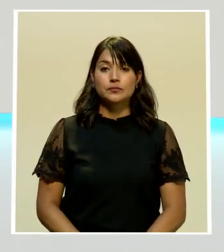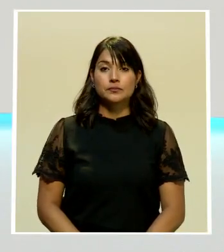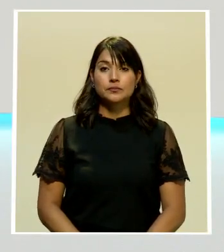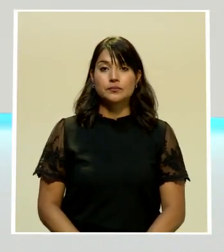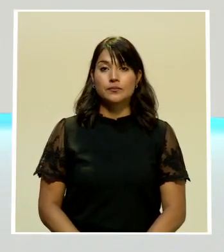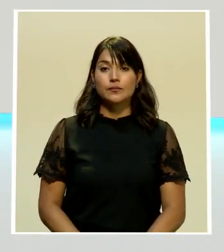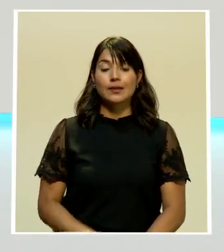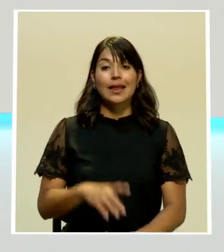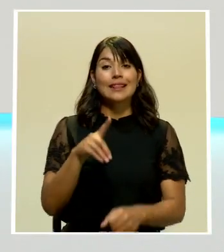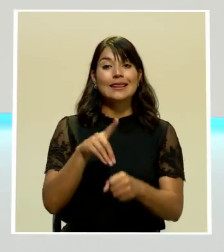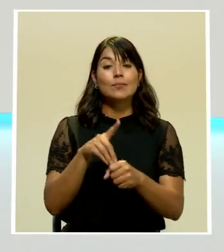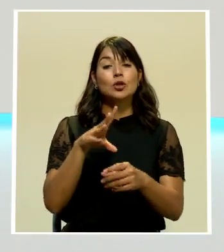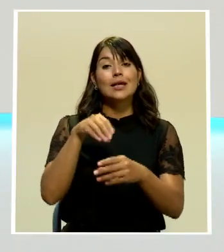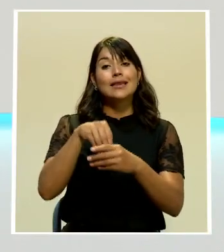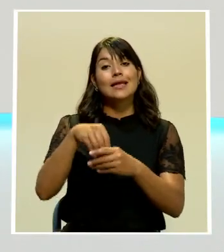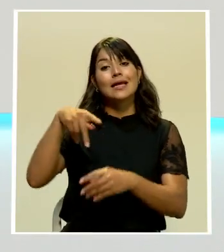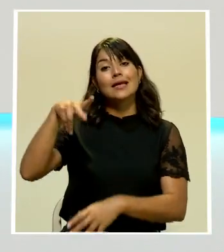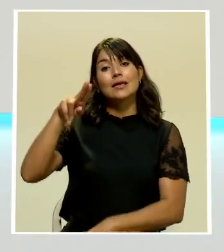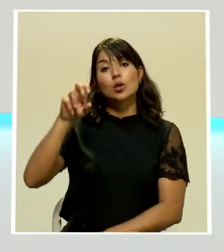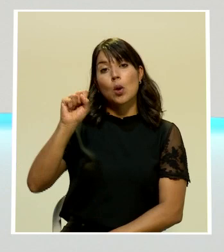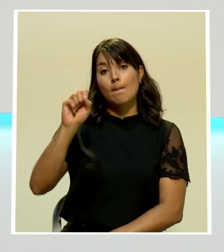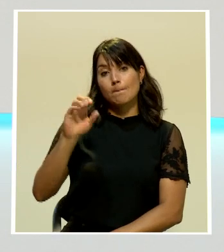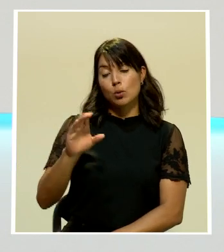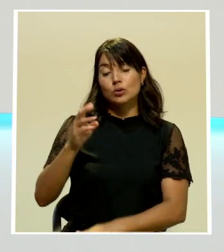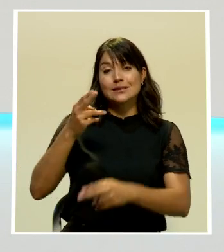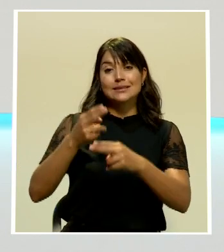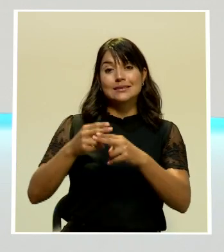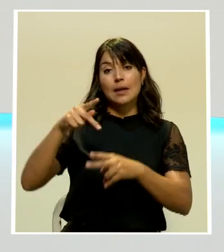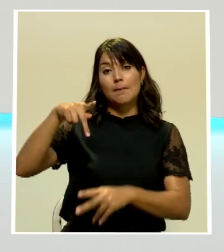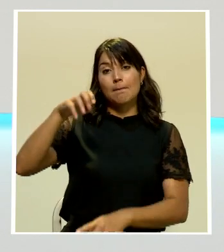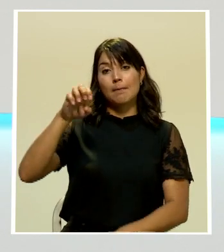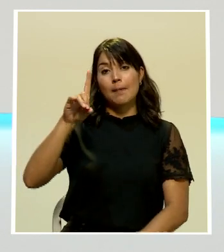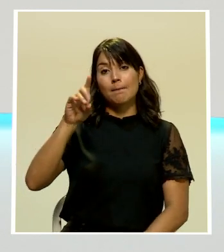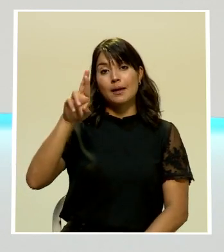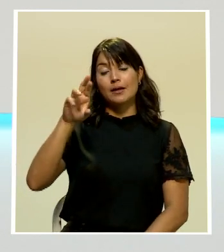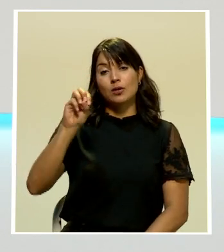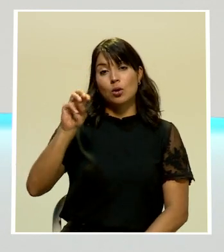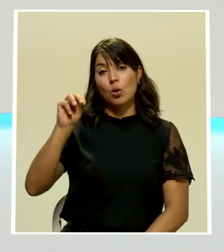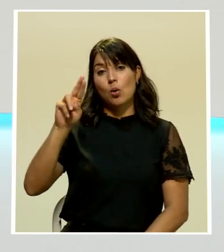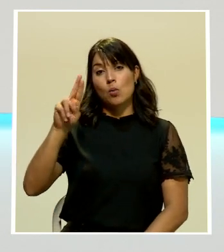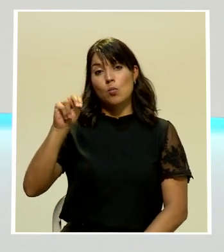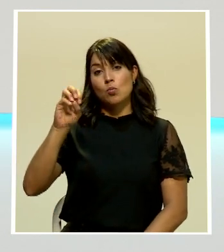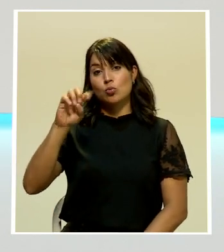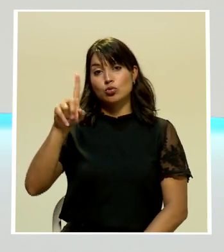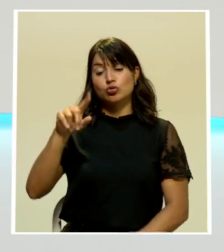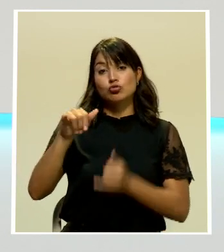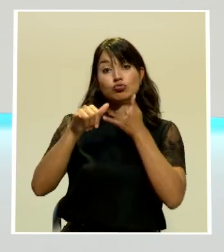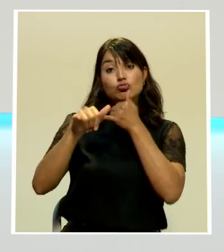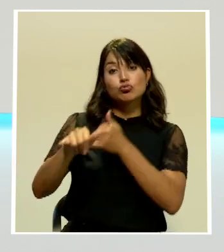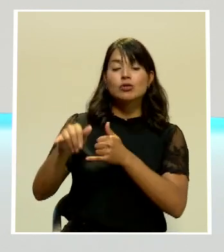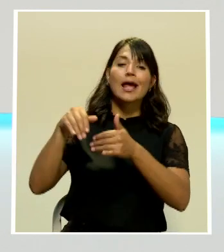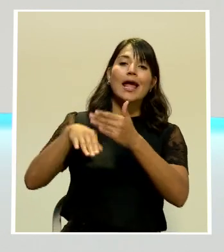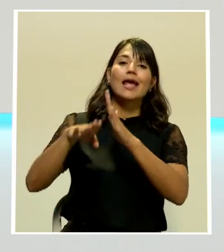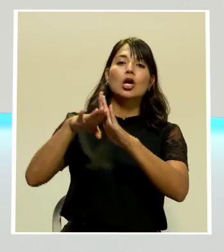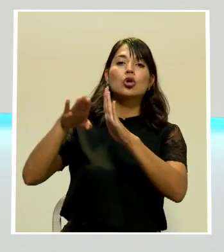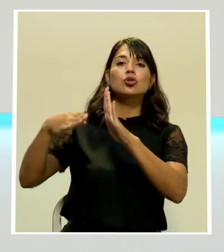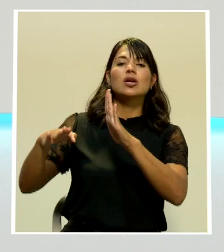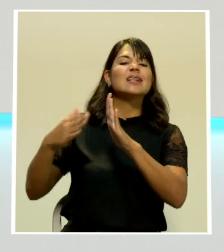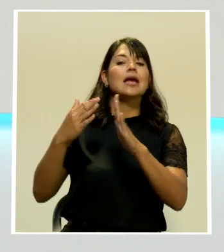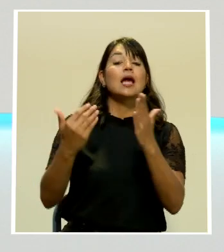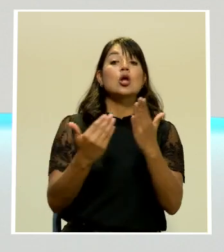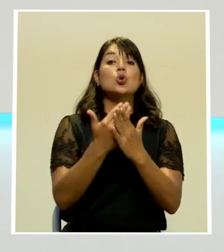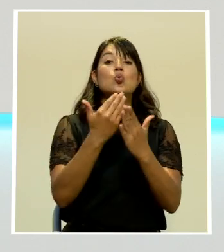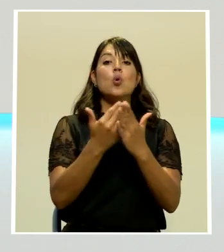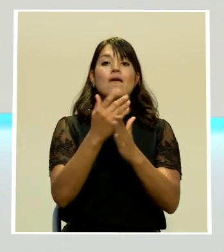El diputado del PUSC, Pedro Muñoz, denunció ante la Contraloría General de la República la nueva convención